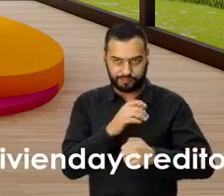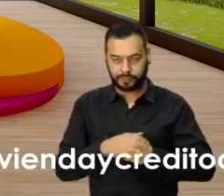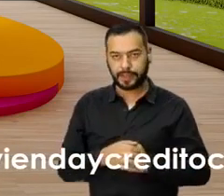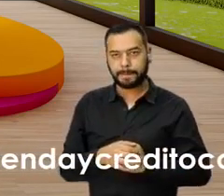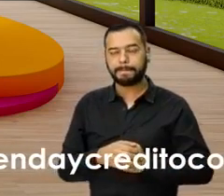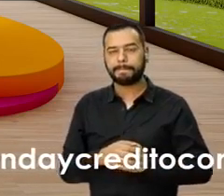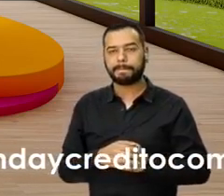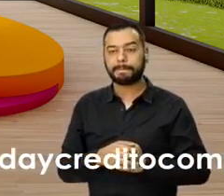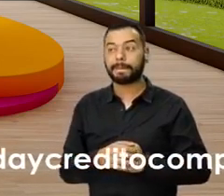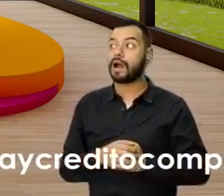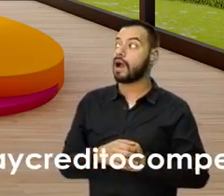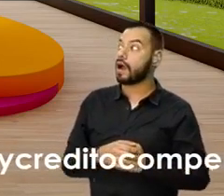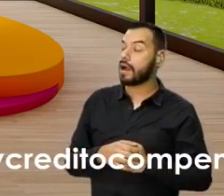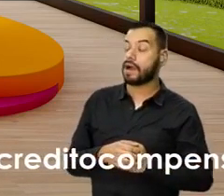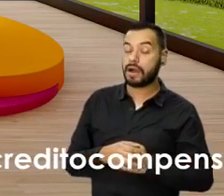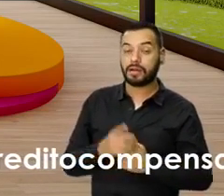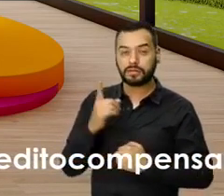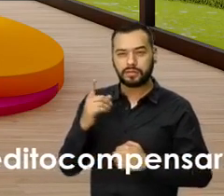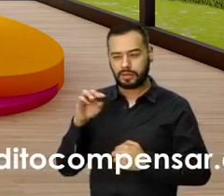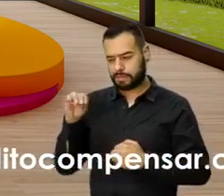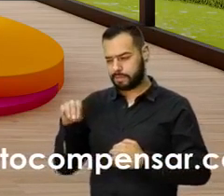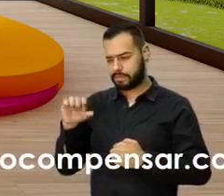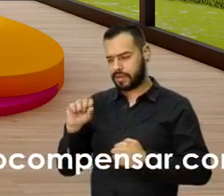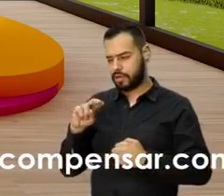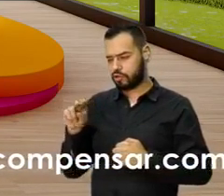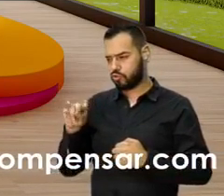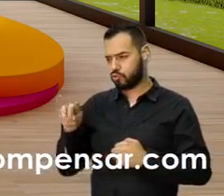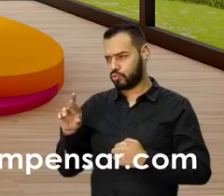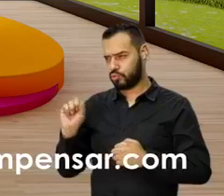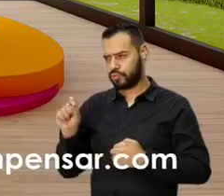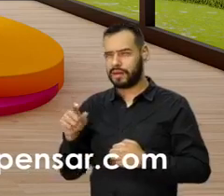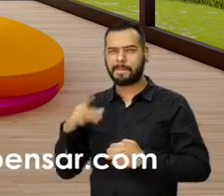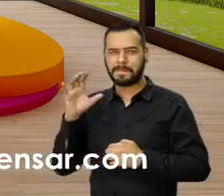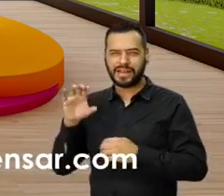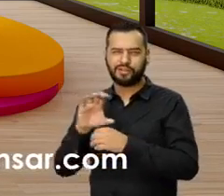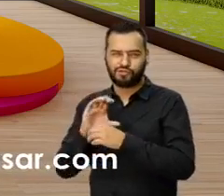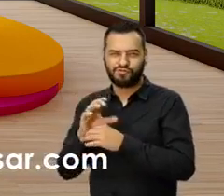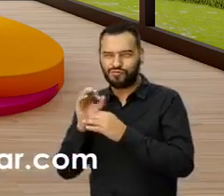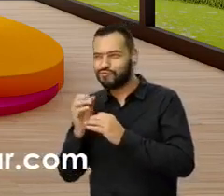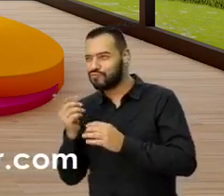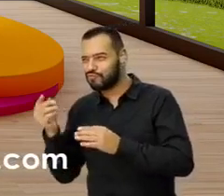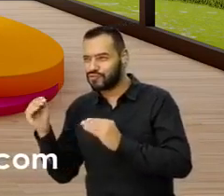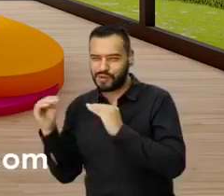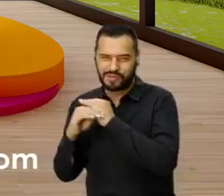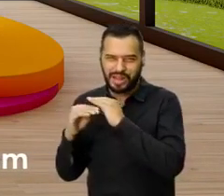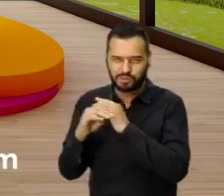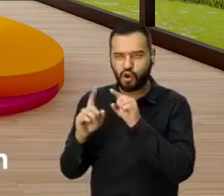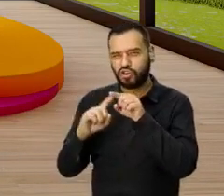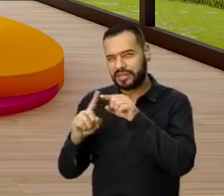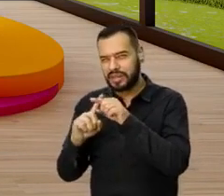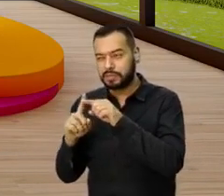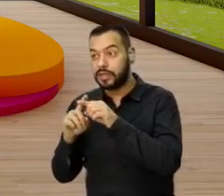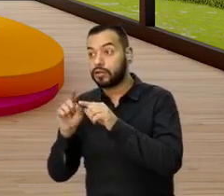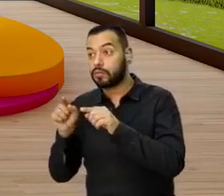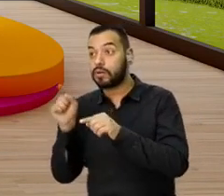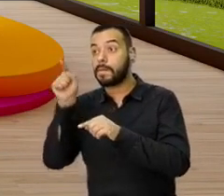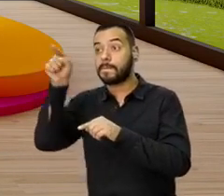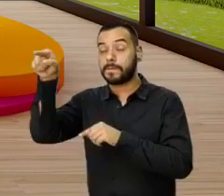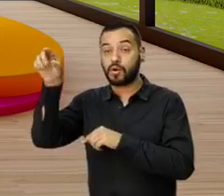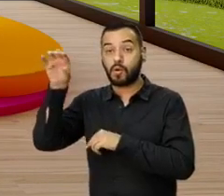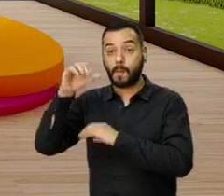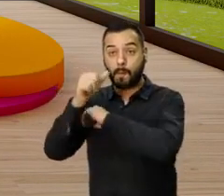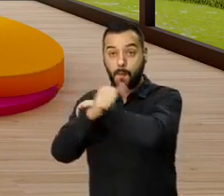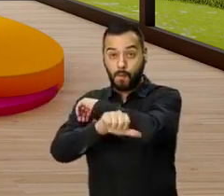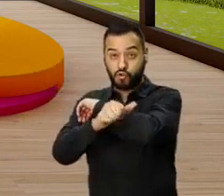Ok, sí, lo que tú dices, hacia Mazuren es un poco más ciudad. Correcto. Pero si nos vamos más hacia La Boyacá,